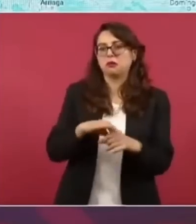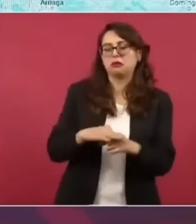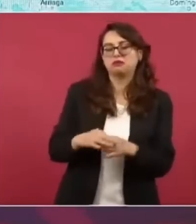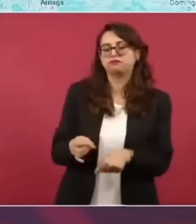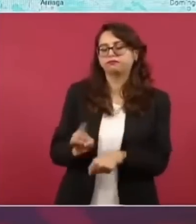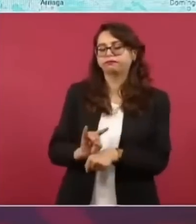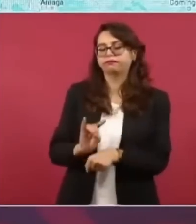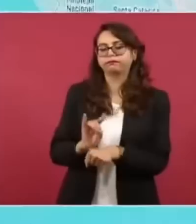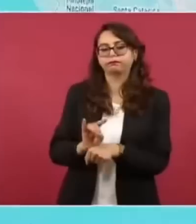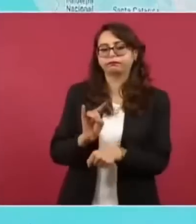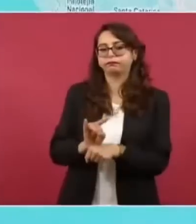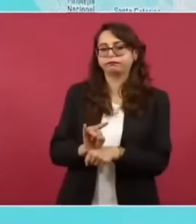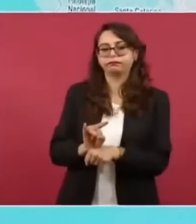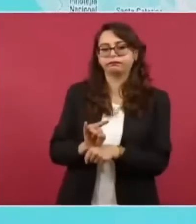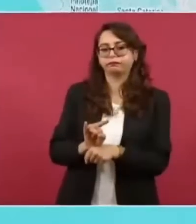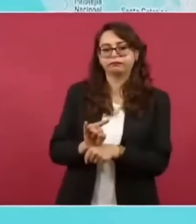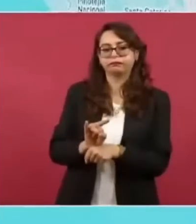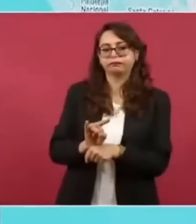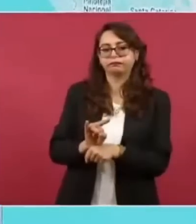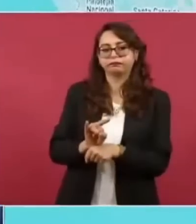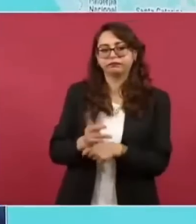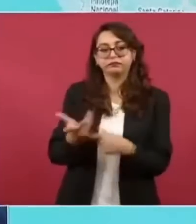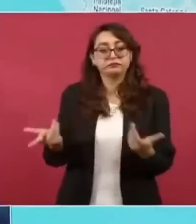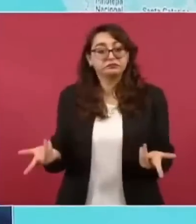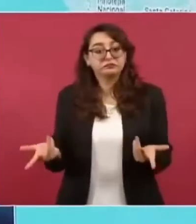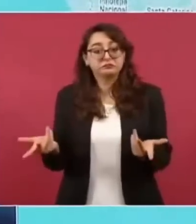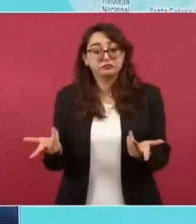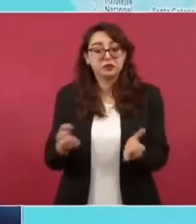¿Quieren ejemplos?